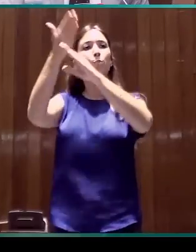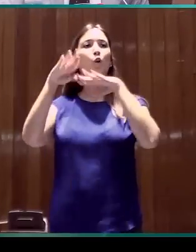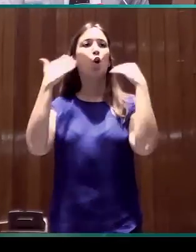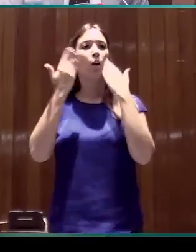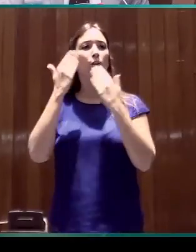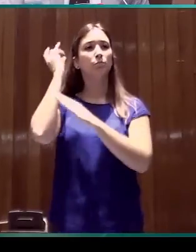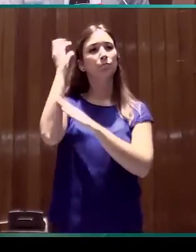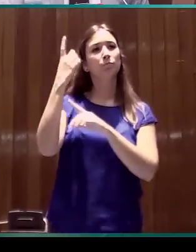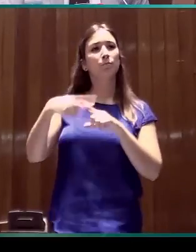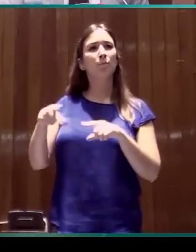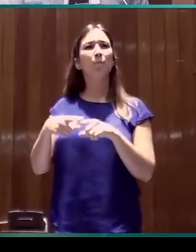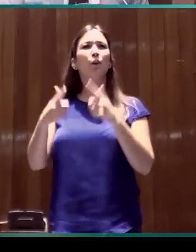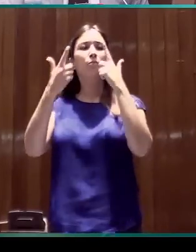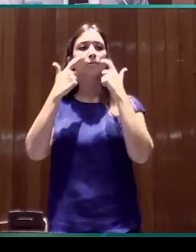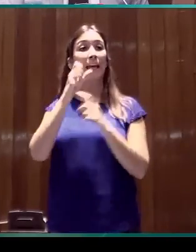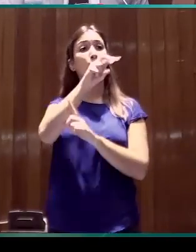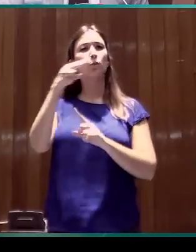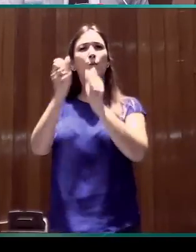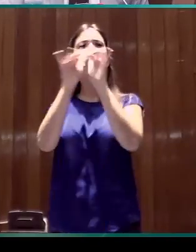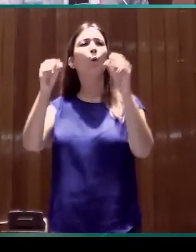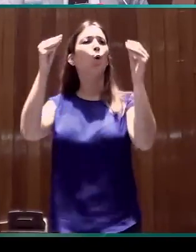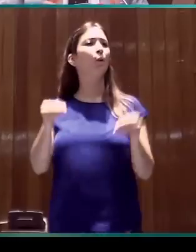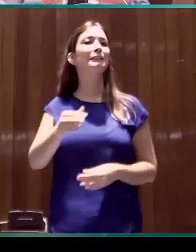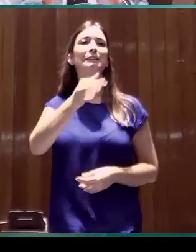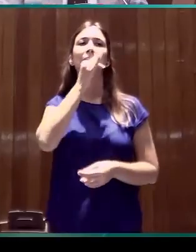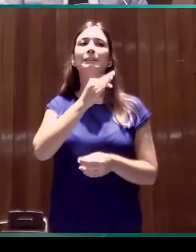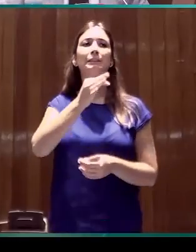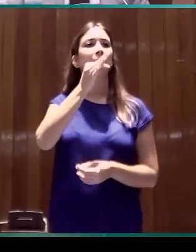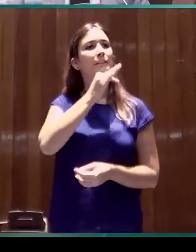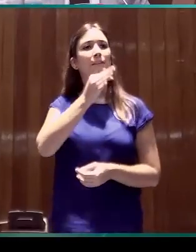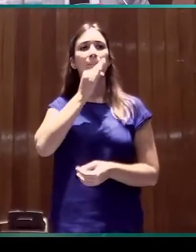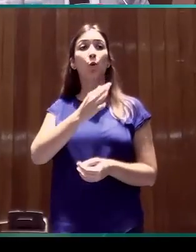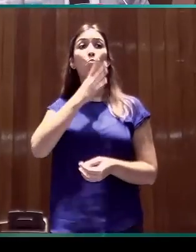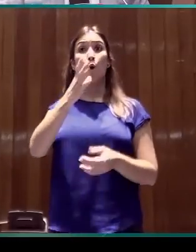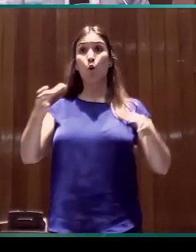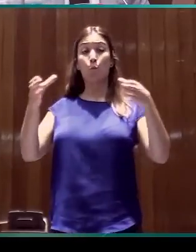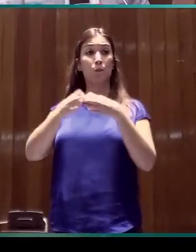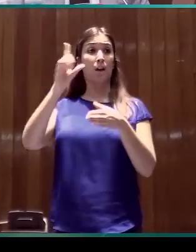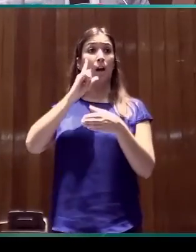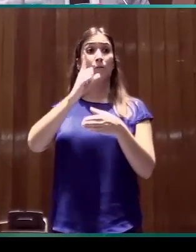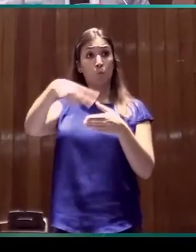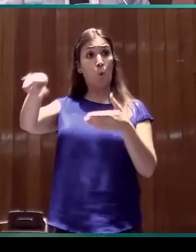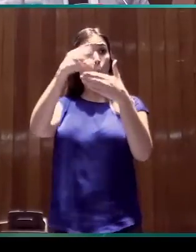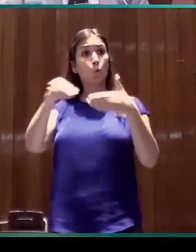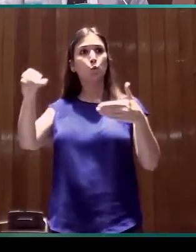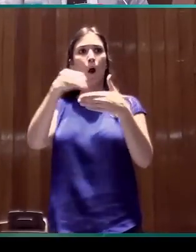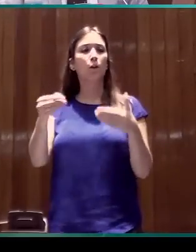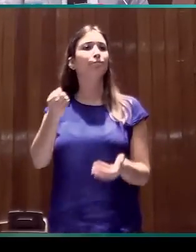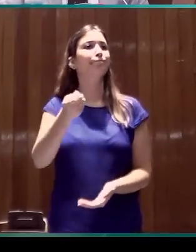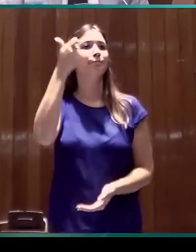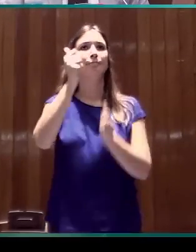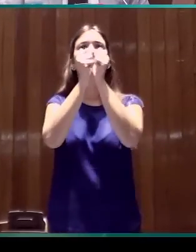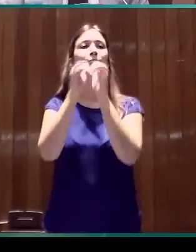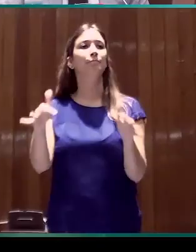pero hay una comunicación insuficiente de esos resultados. En primer lugar, con la comunidad sorda, con la comunidad de usuarios, pero